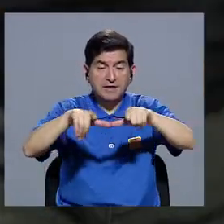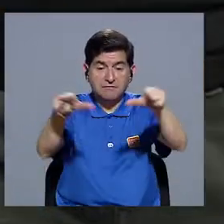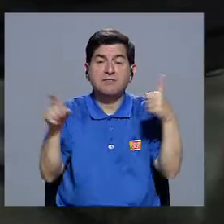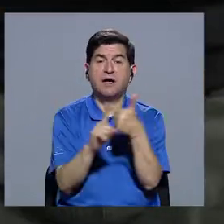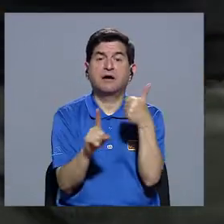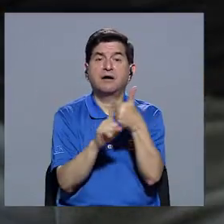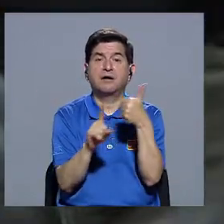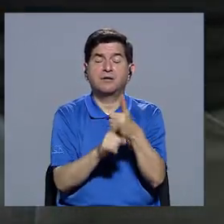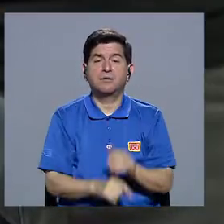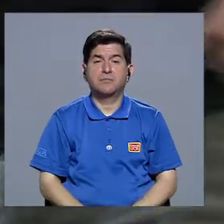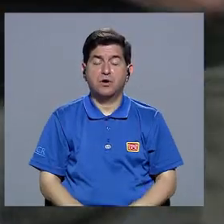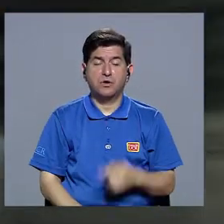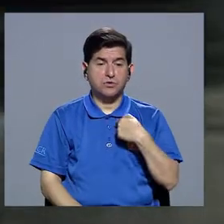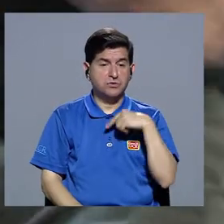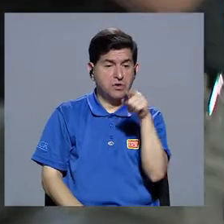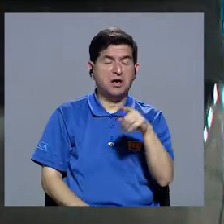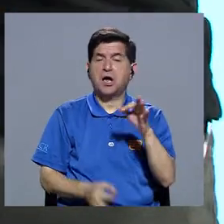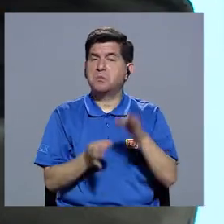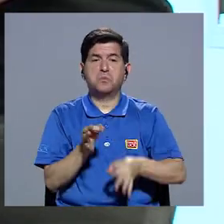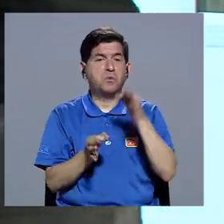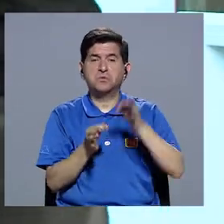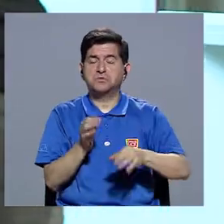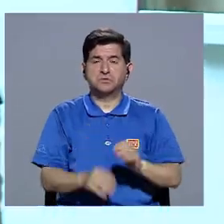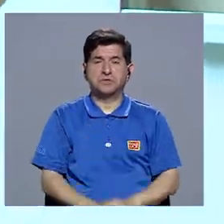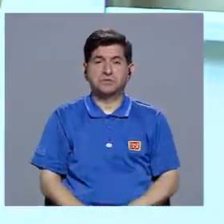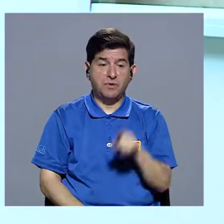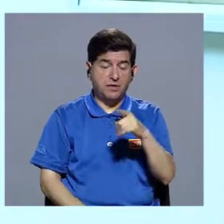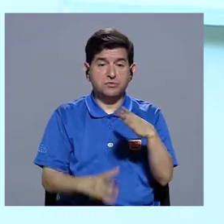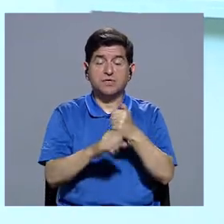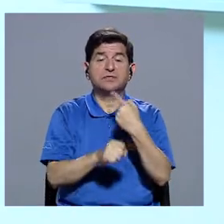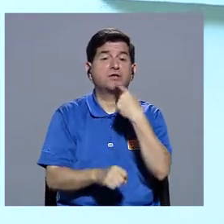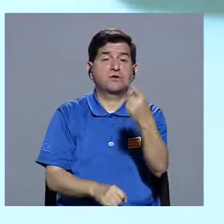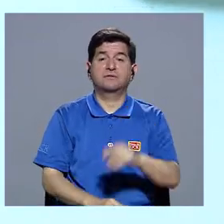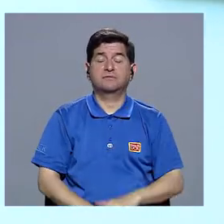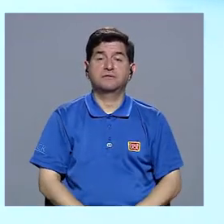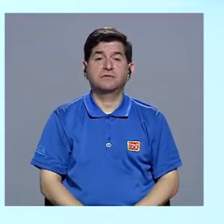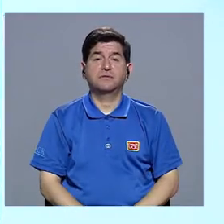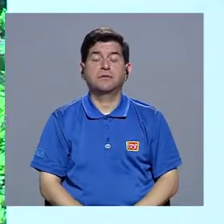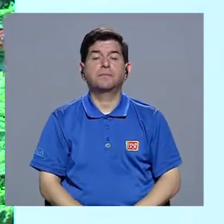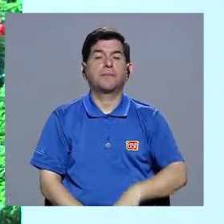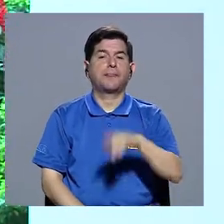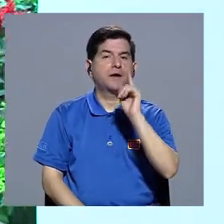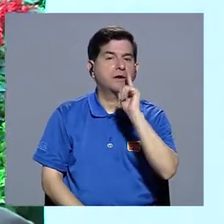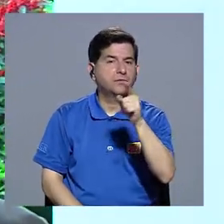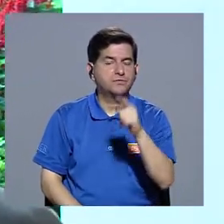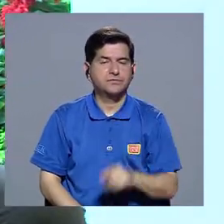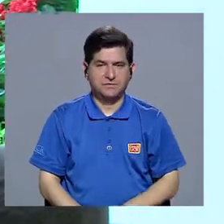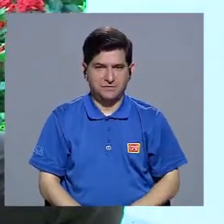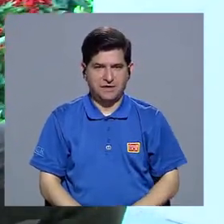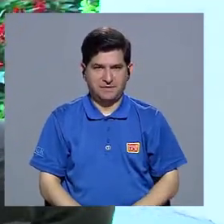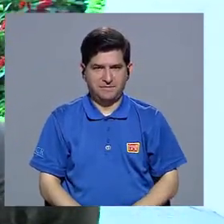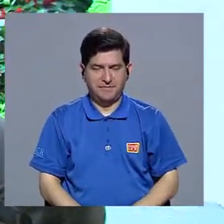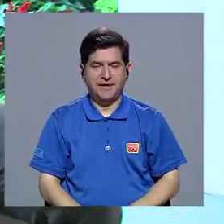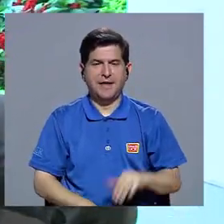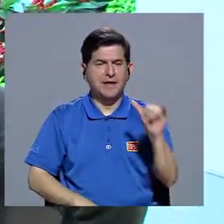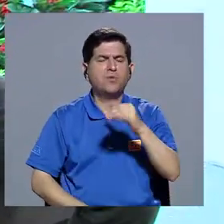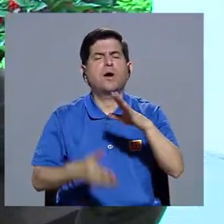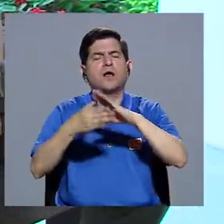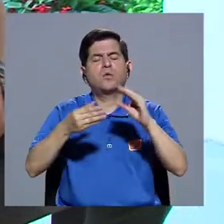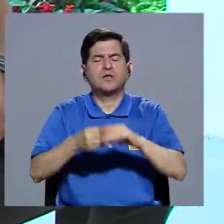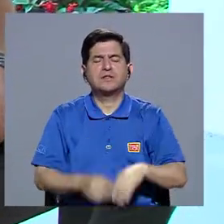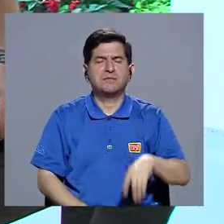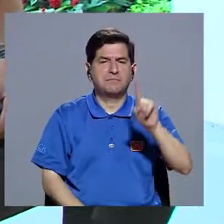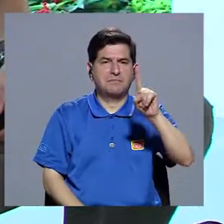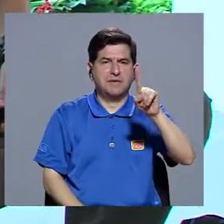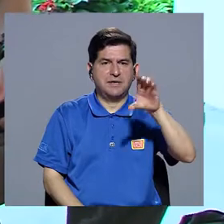lugar. Que te ponga a hacer este ejercicio, ¿verdad? Sencillito. Lo estás haciendo y yo te digo, bueno, Gabriela, vas a realizar este ejercicio y me vas a contar de